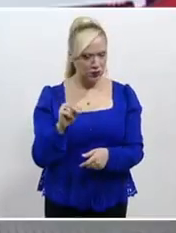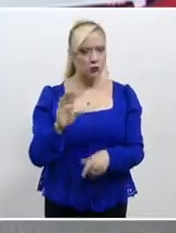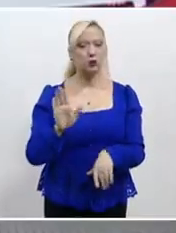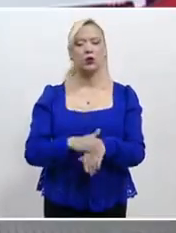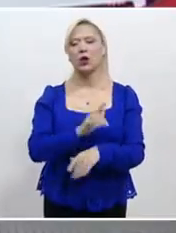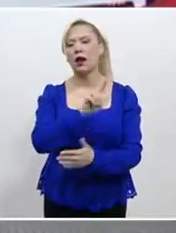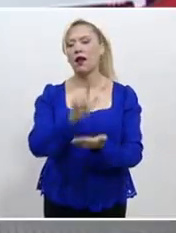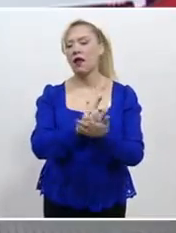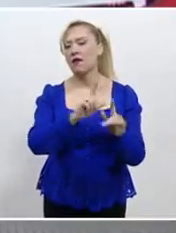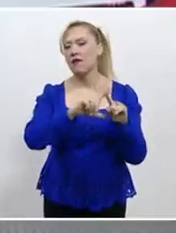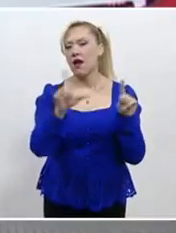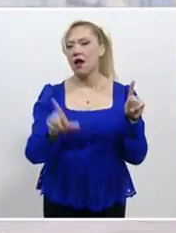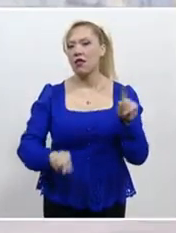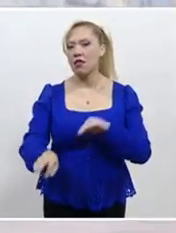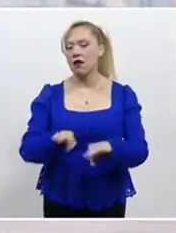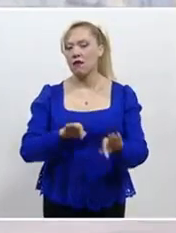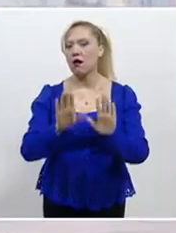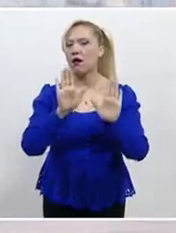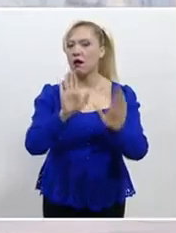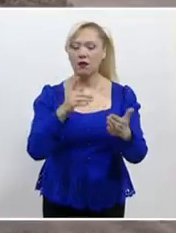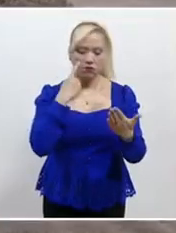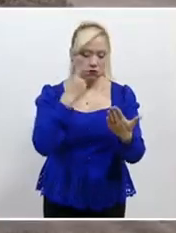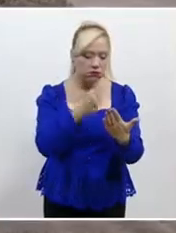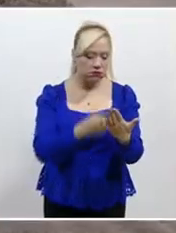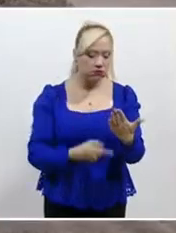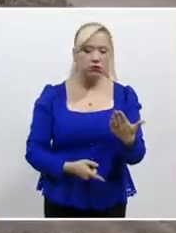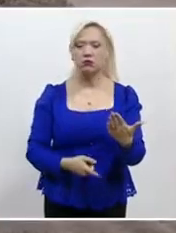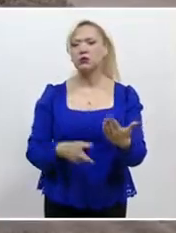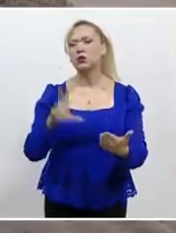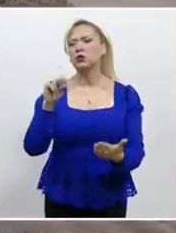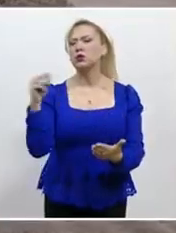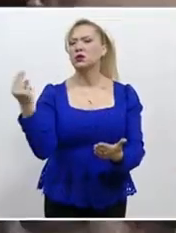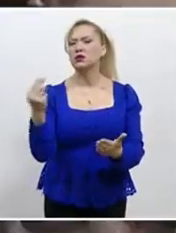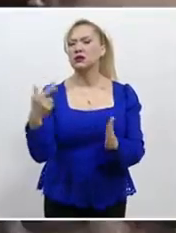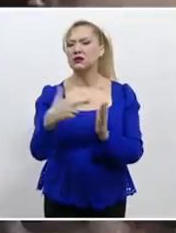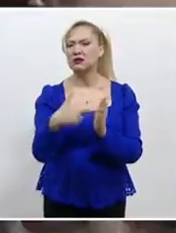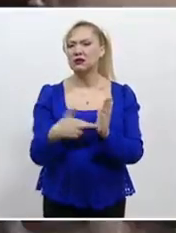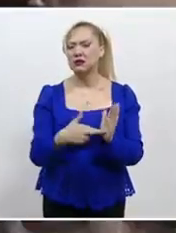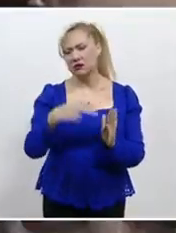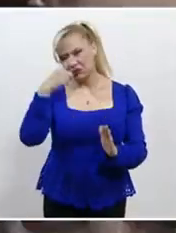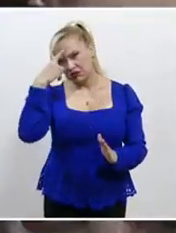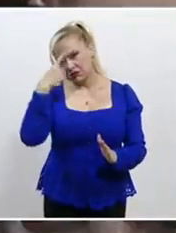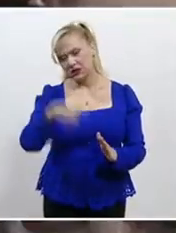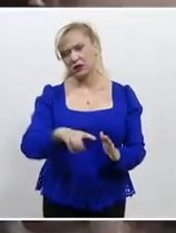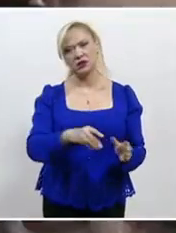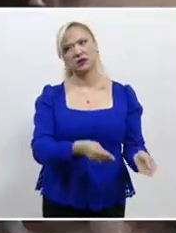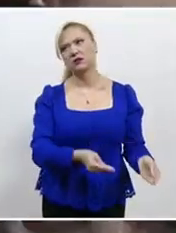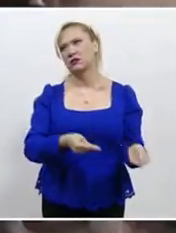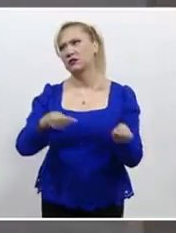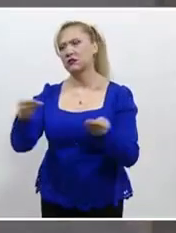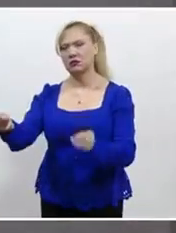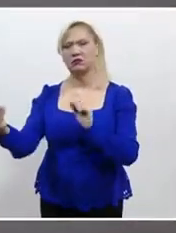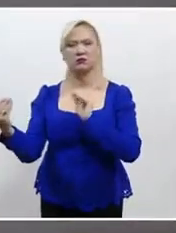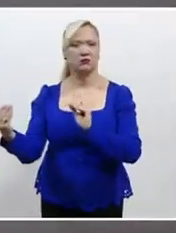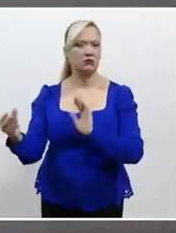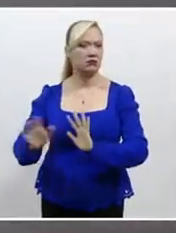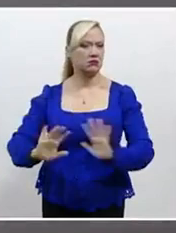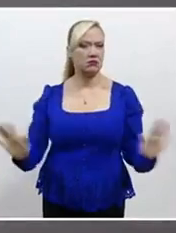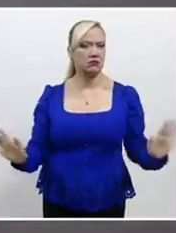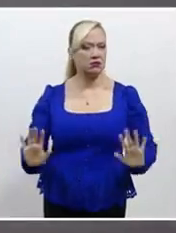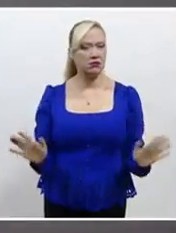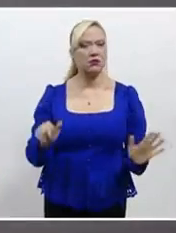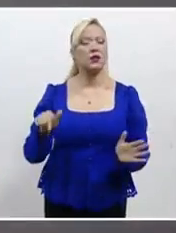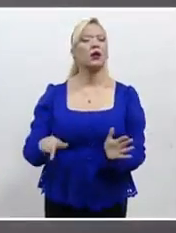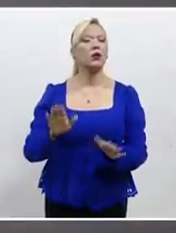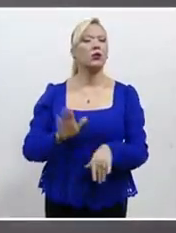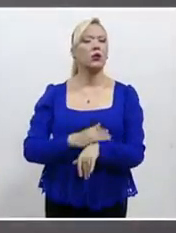Ley Federal del Trabajo, al no constituir un requisito necesario para la procedencia de la acción. Este criterio es